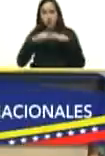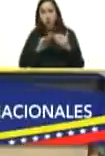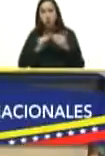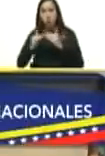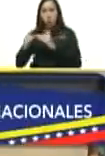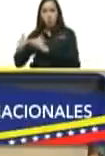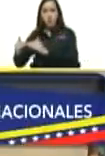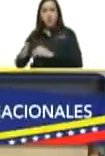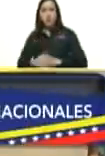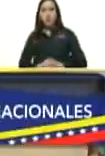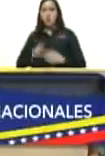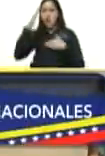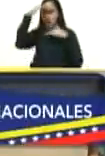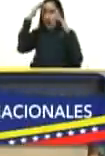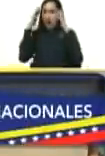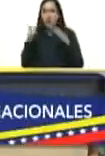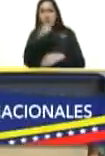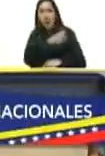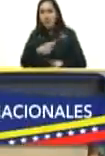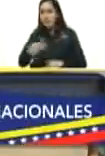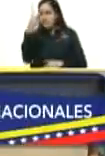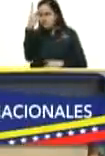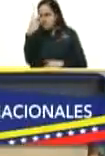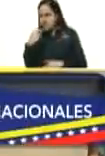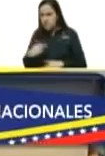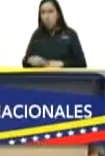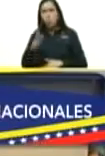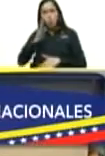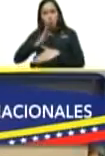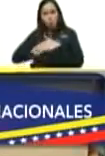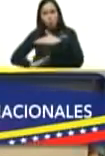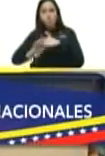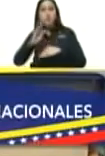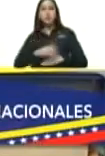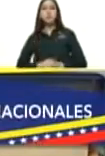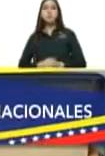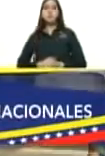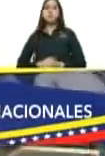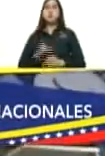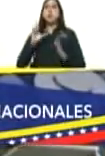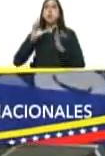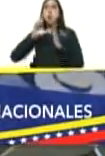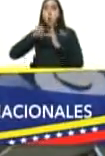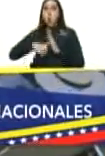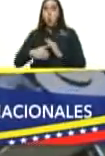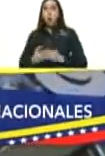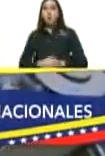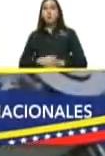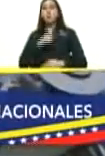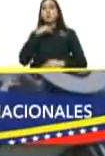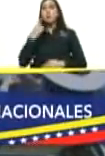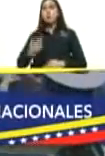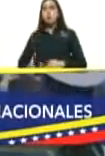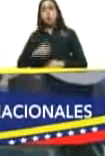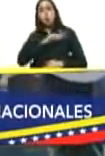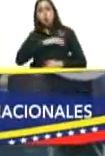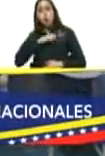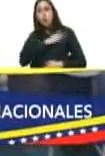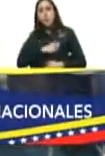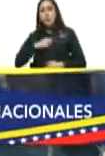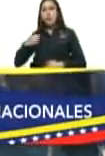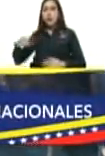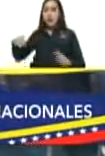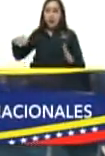que atendía a los pobres a los humildes y que después que murió lamentablemente en un